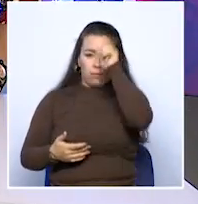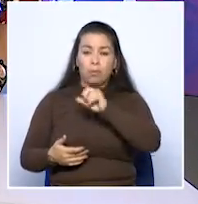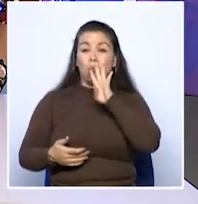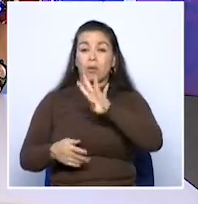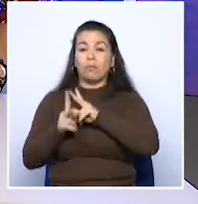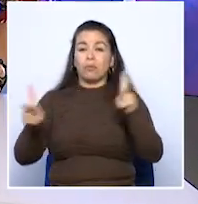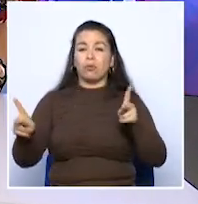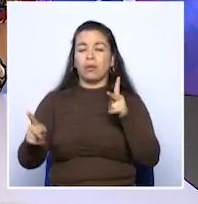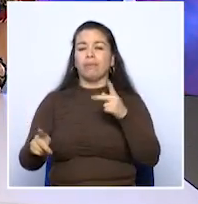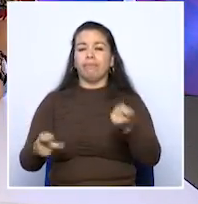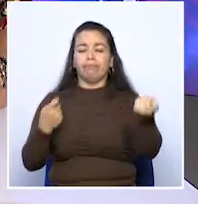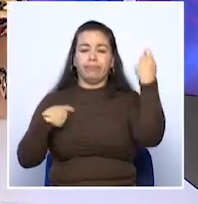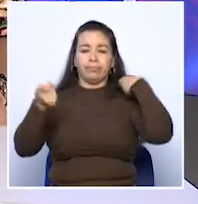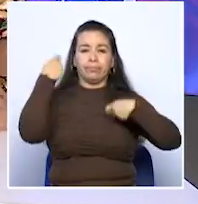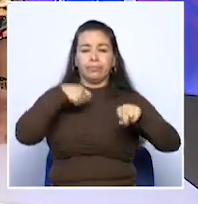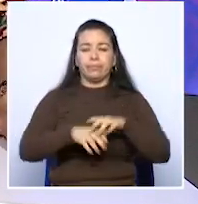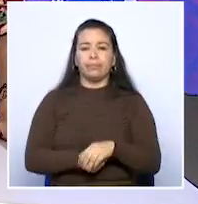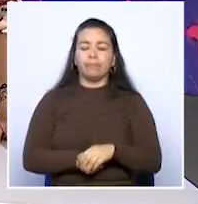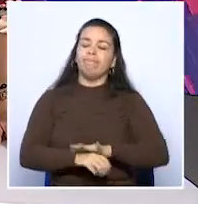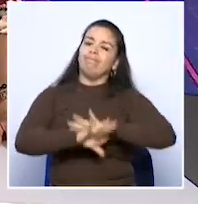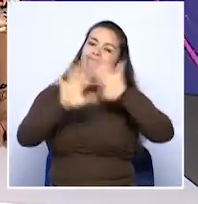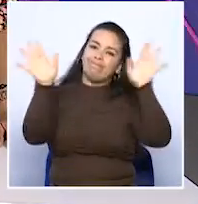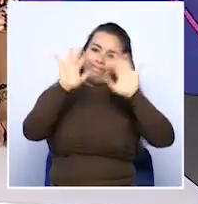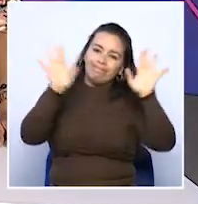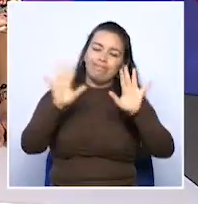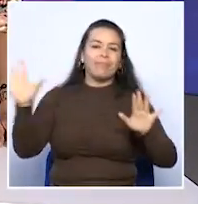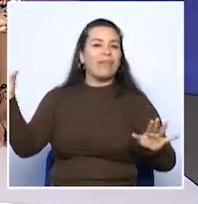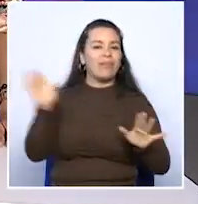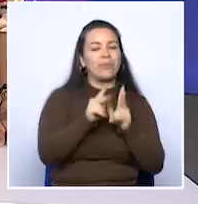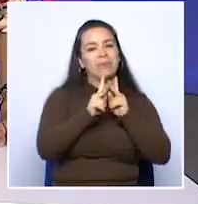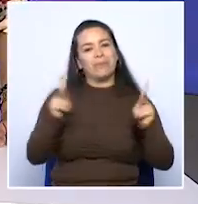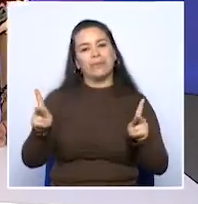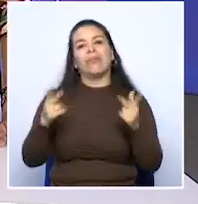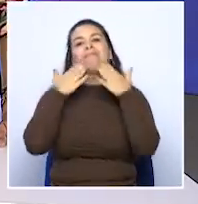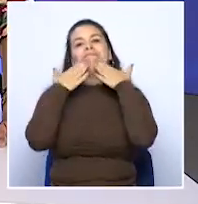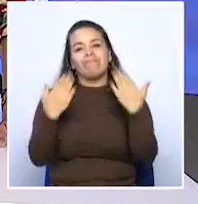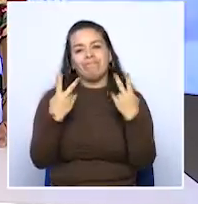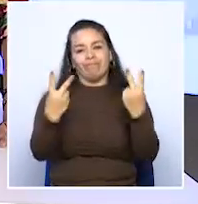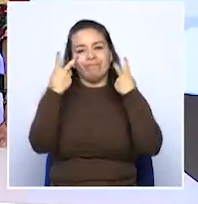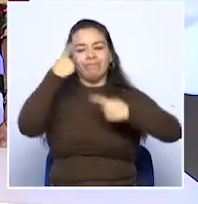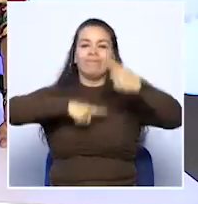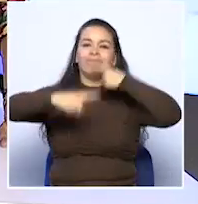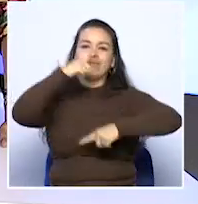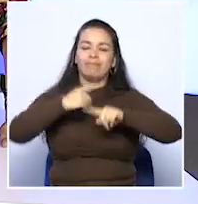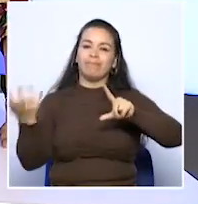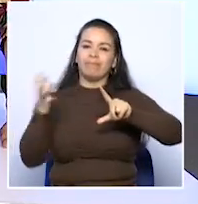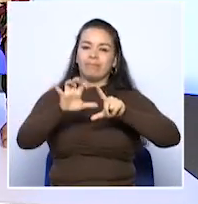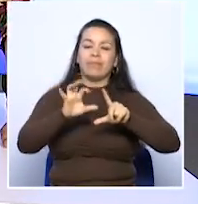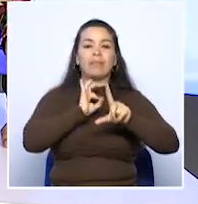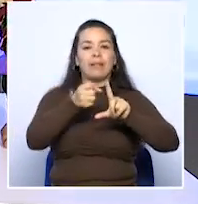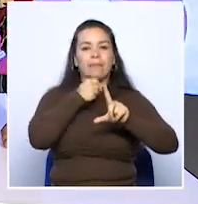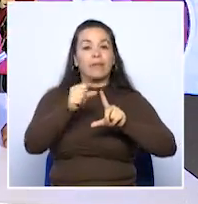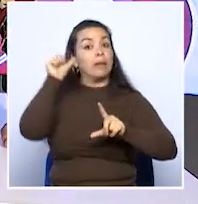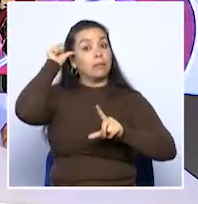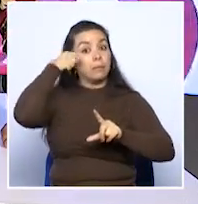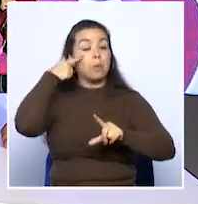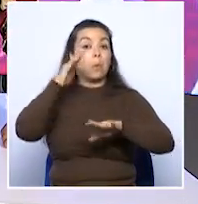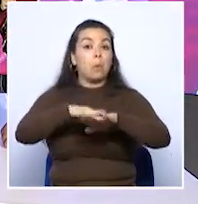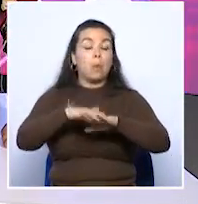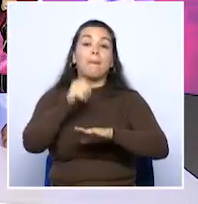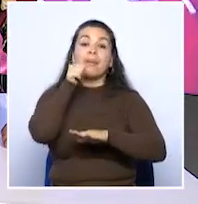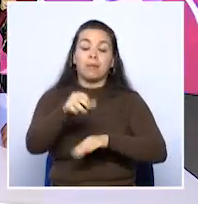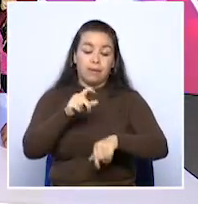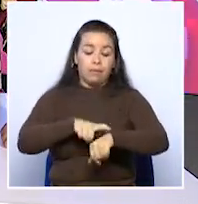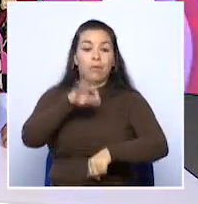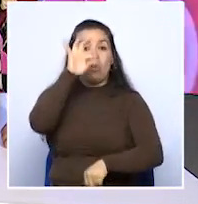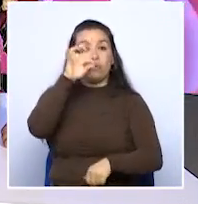resultaron lesiones. Rubén, y momento de despedir a todos los televidentes que nos acompañaron durante la emisión de Telecafe Noticias. Recordarles, mañana a partir